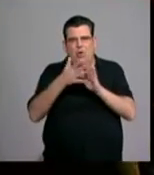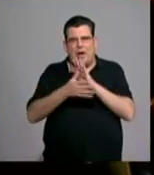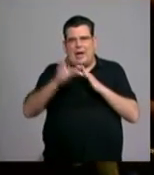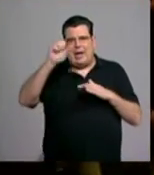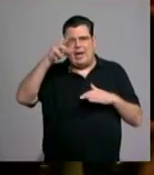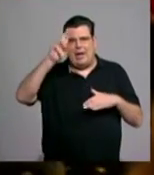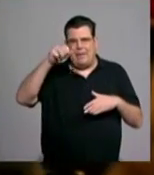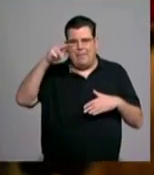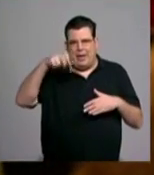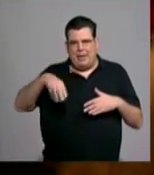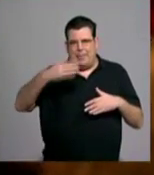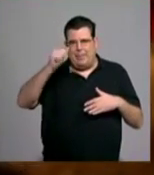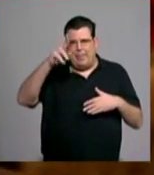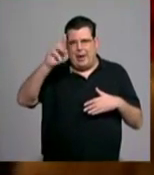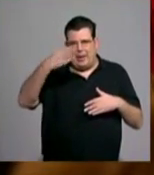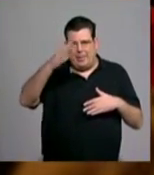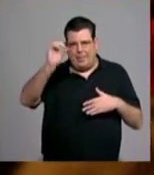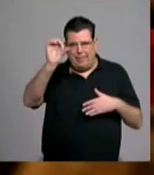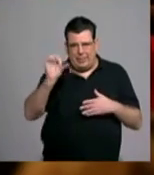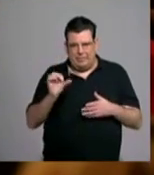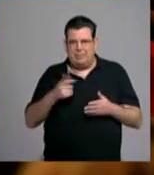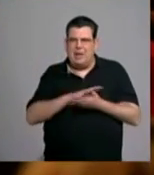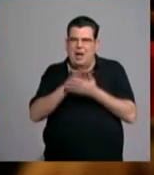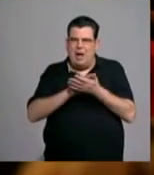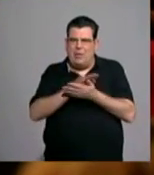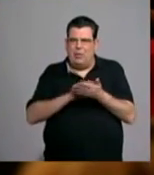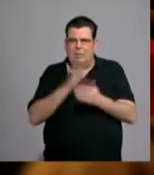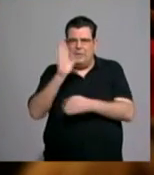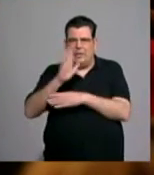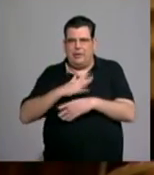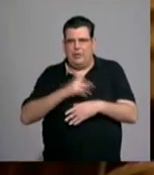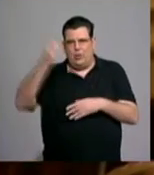presencia de Dios en las luces y sombras de la dignidad humana.